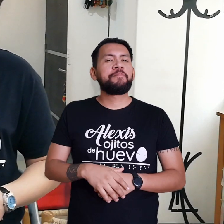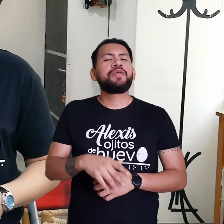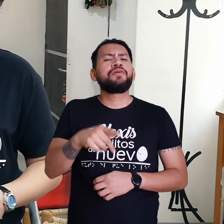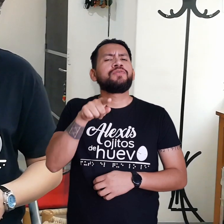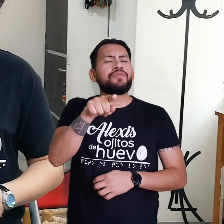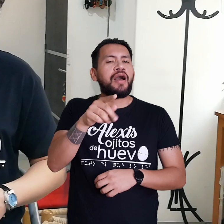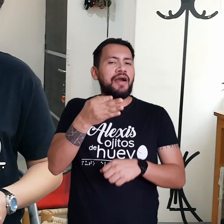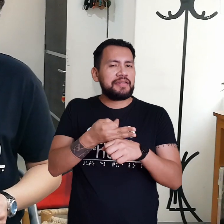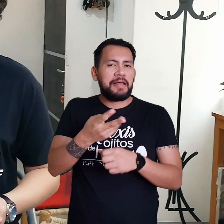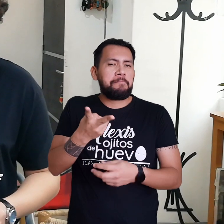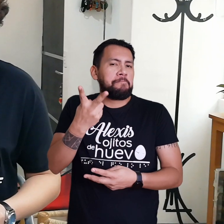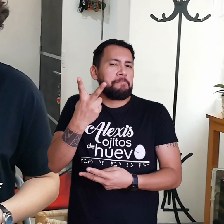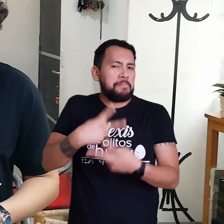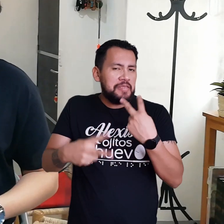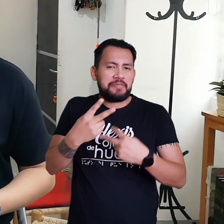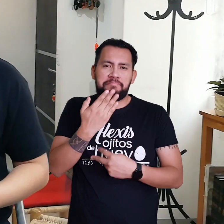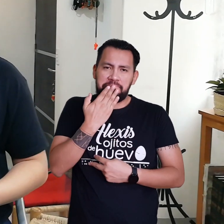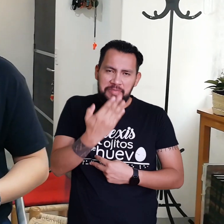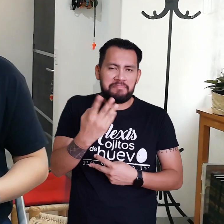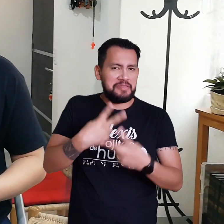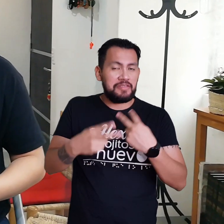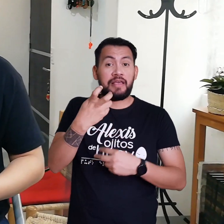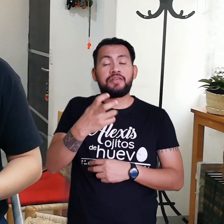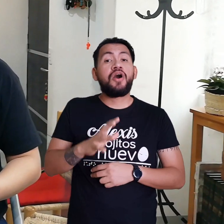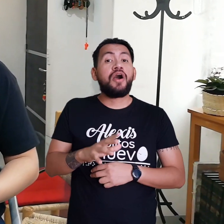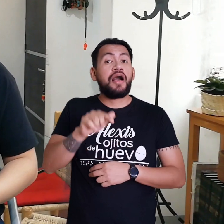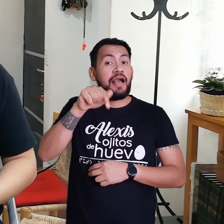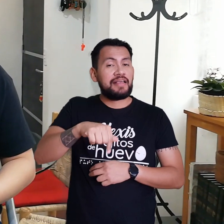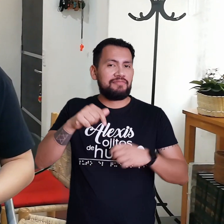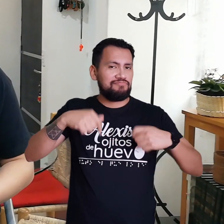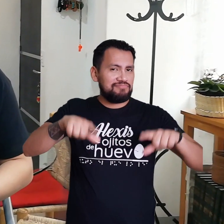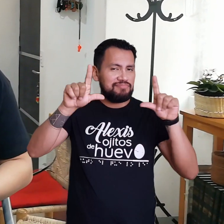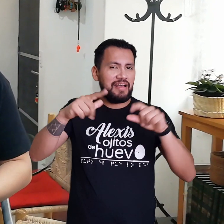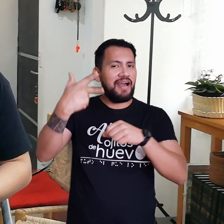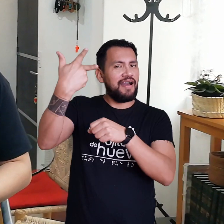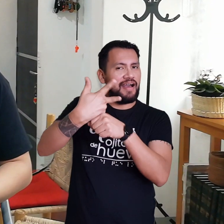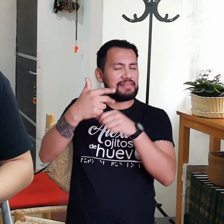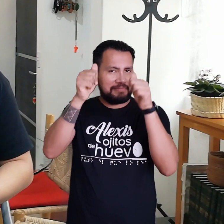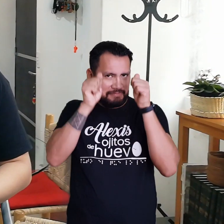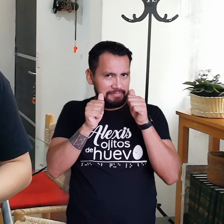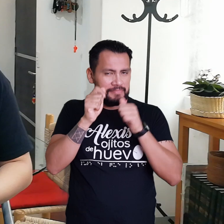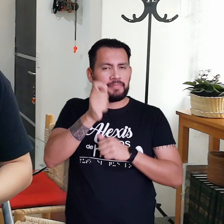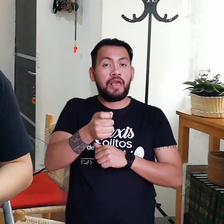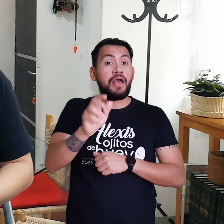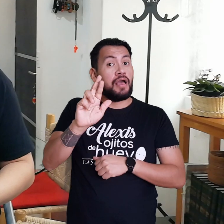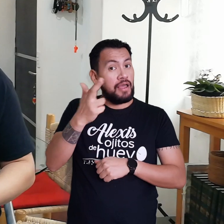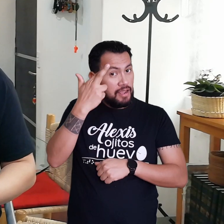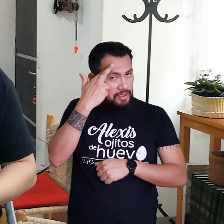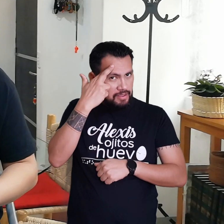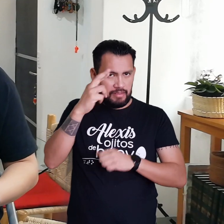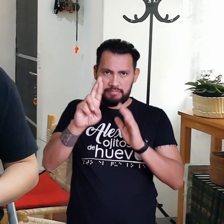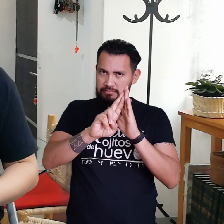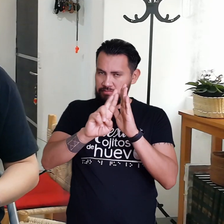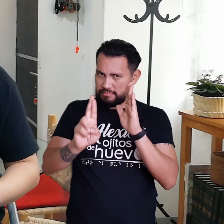tres reglas básicas Para una convivencia armoniosa y sana Lo primero es suscribirse al canal Lo segundo, regalarnos su like Y